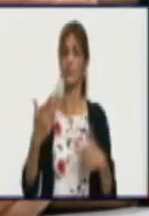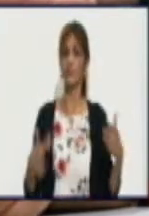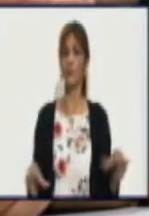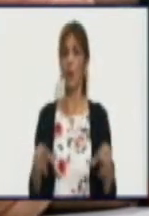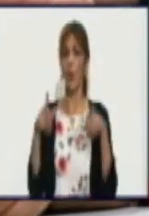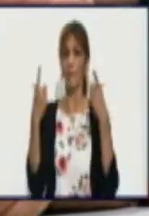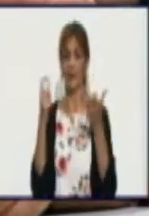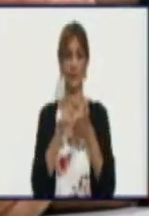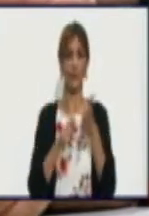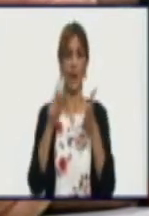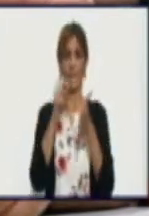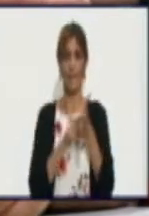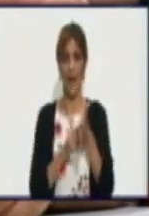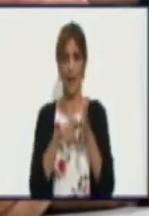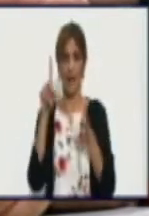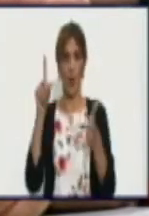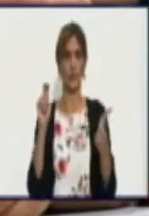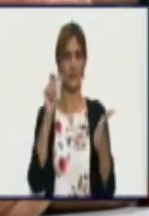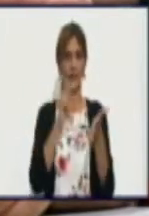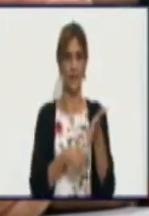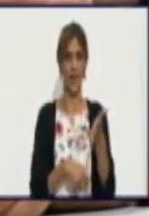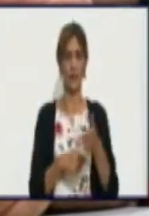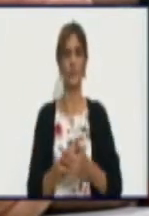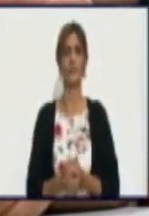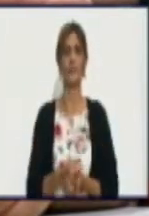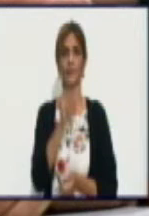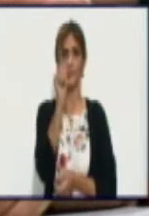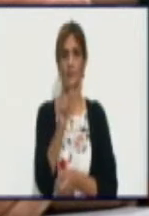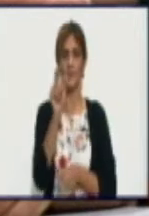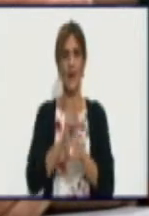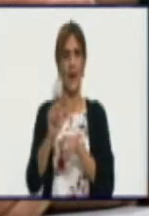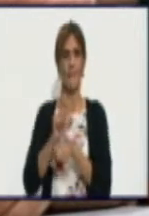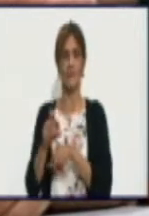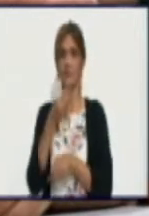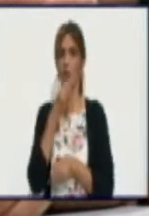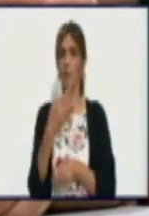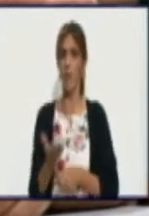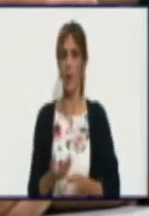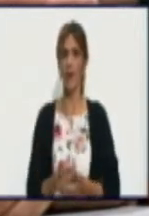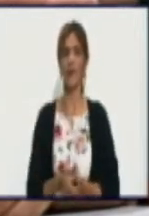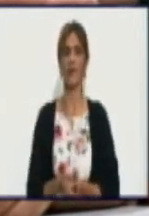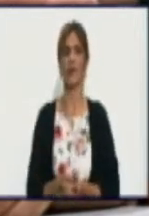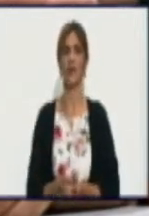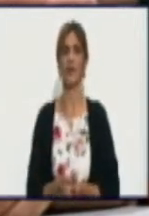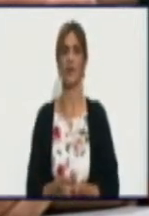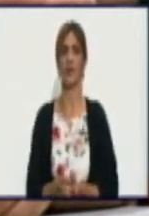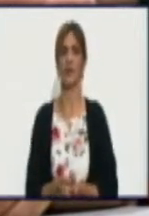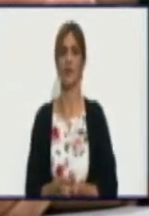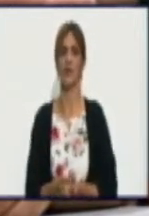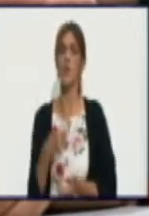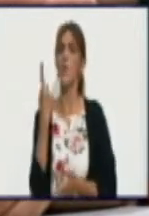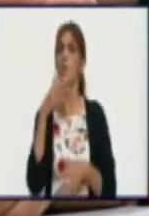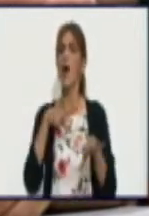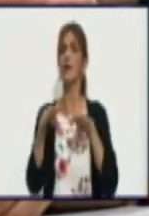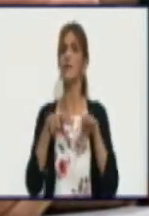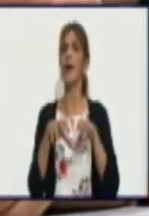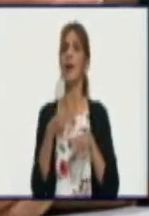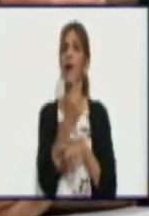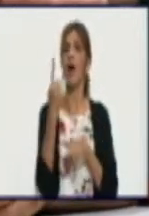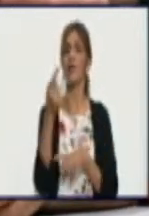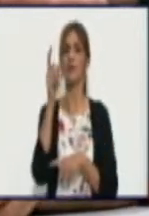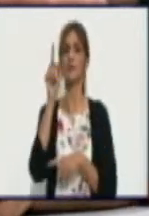contratado, el productor puede sacrificar para el consumo y comercialización en la categoría establecida un animal cada tres.